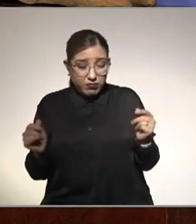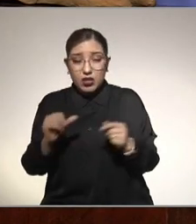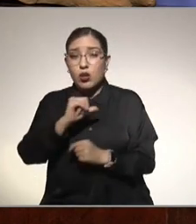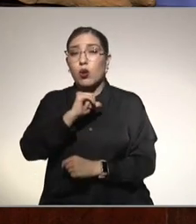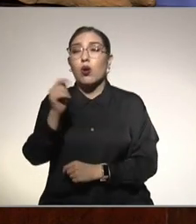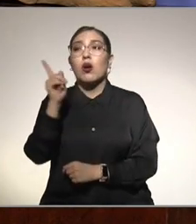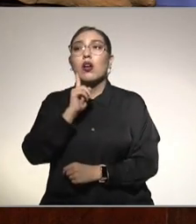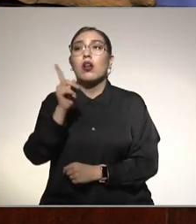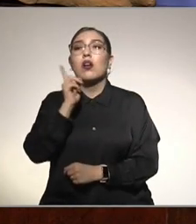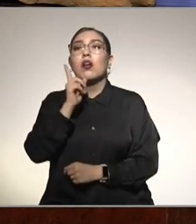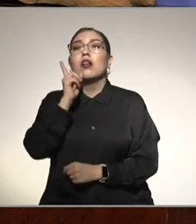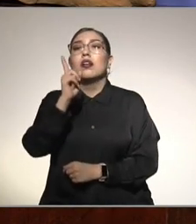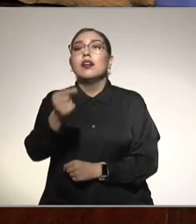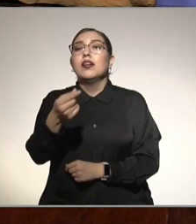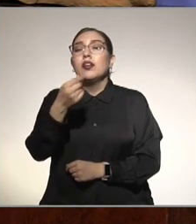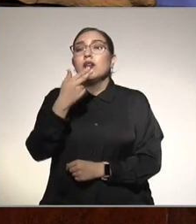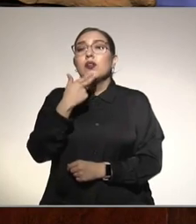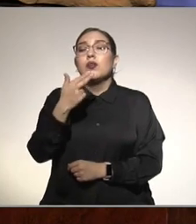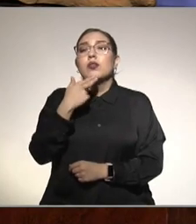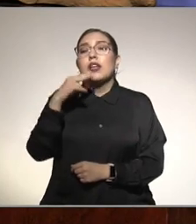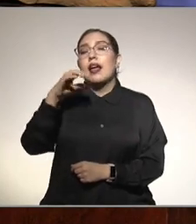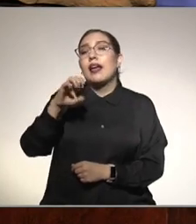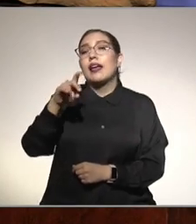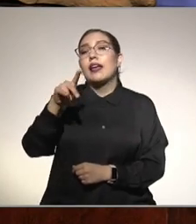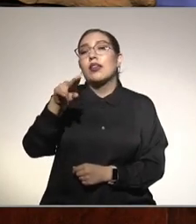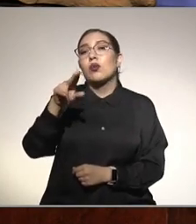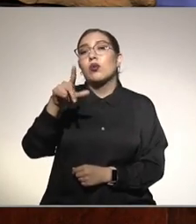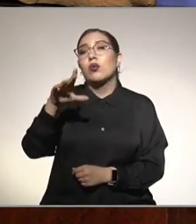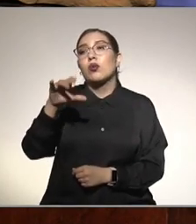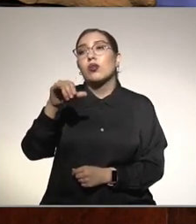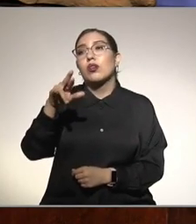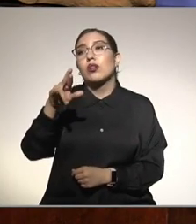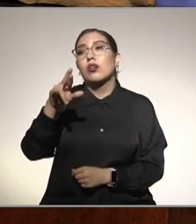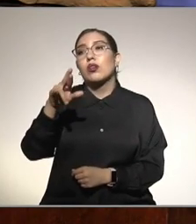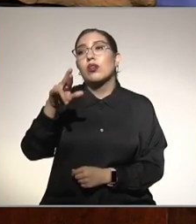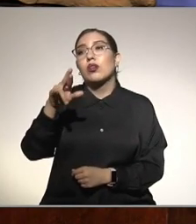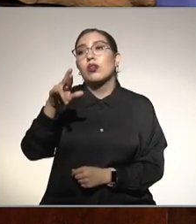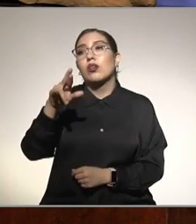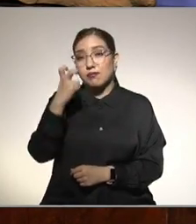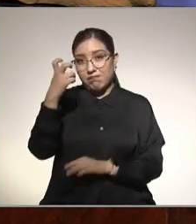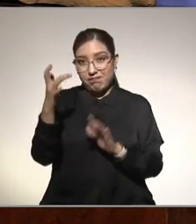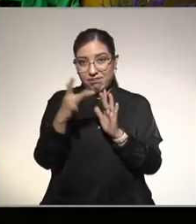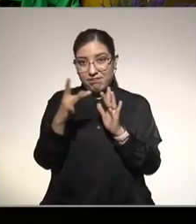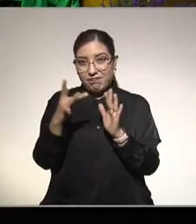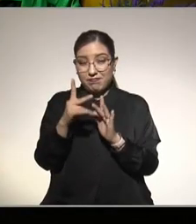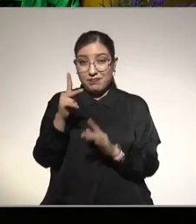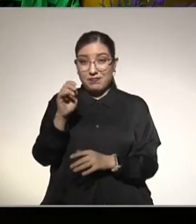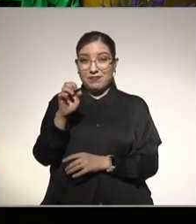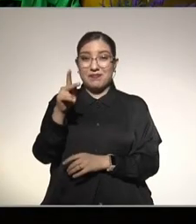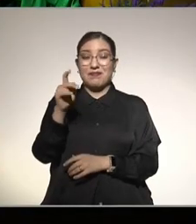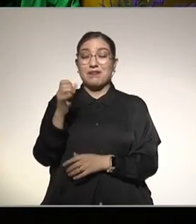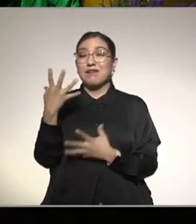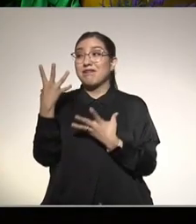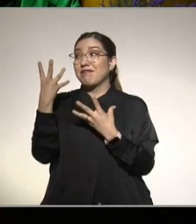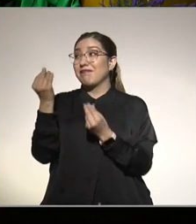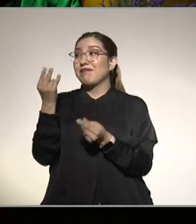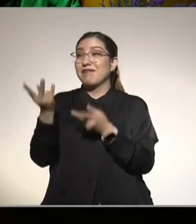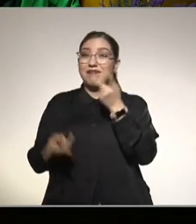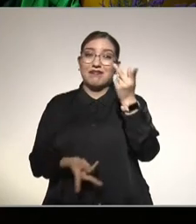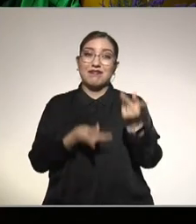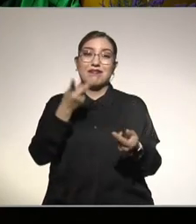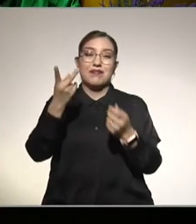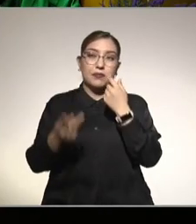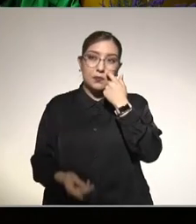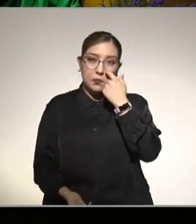uso y consumo de edulcorantes y su contribución con el hígado graso al momento nuestras redes tenemos un show de preguntas los doctores les